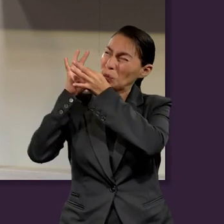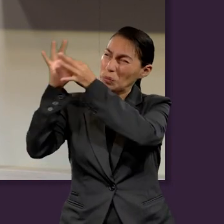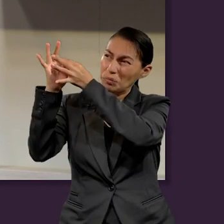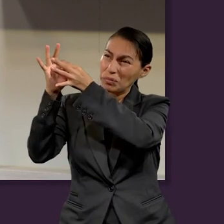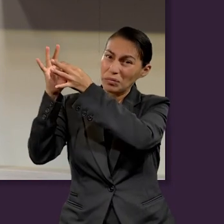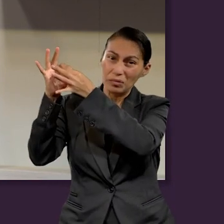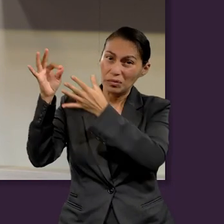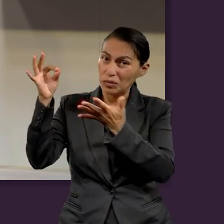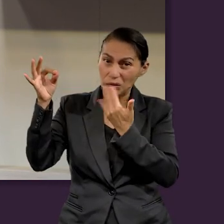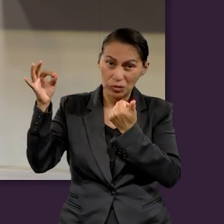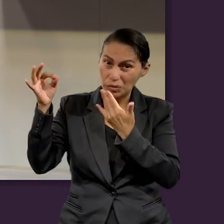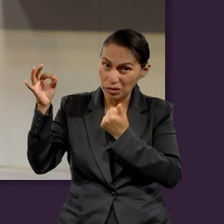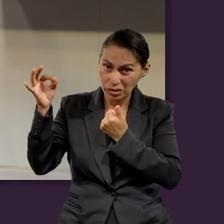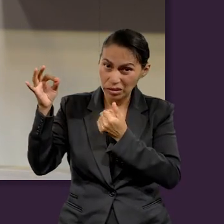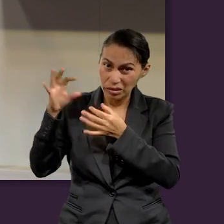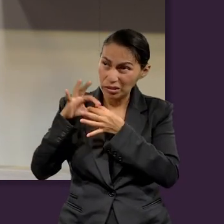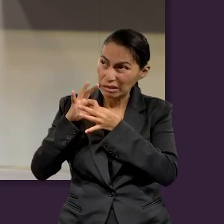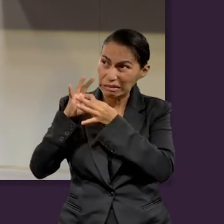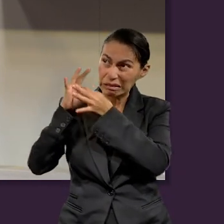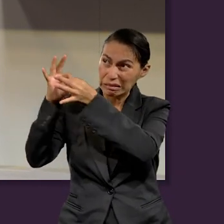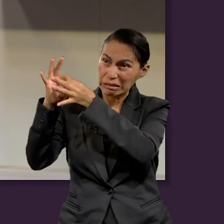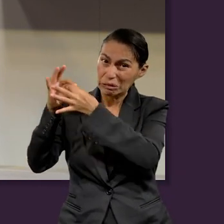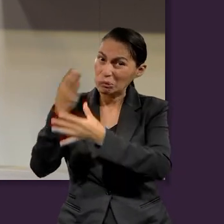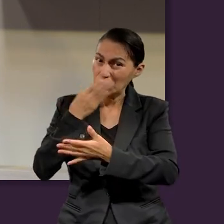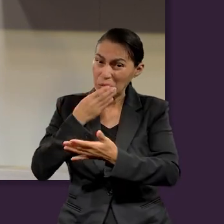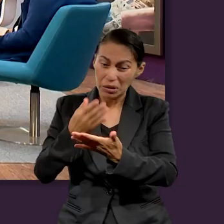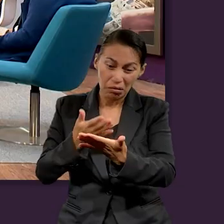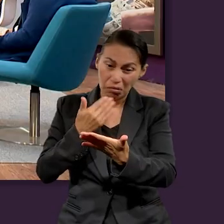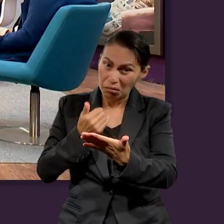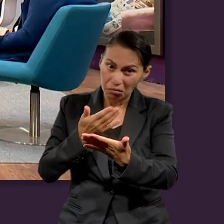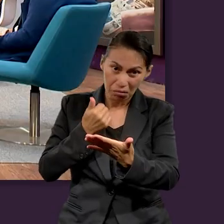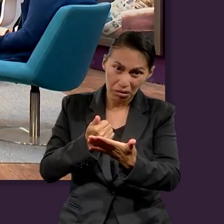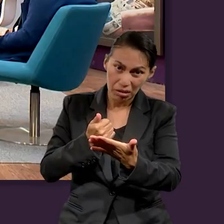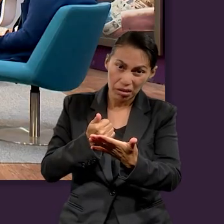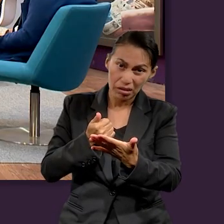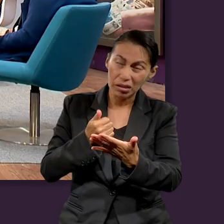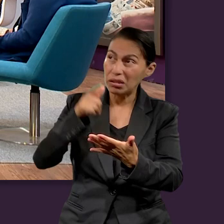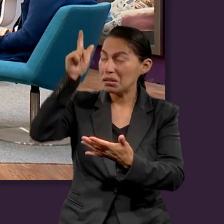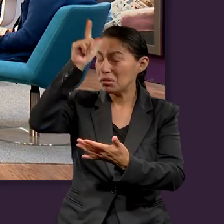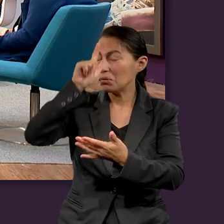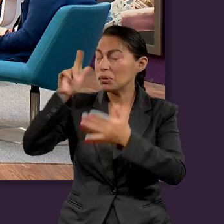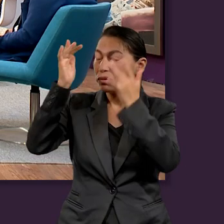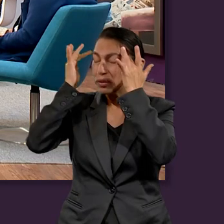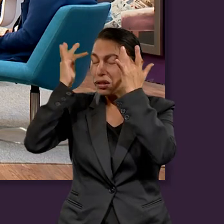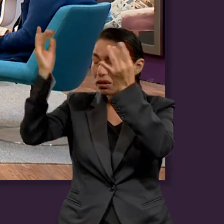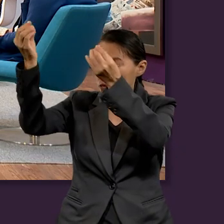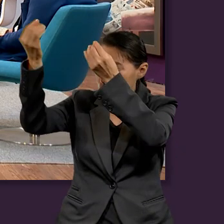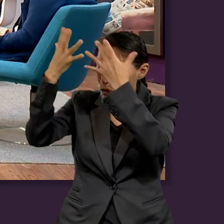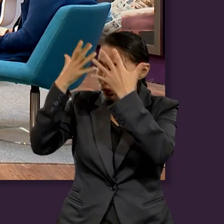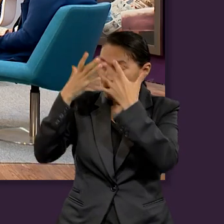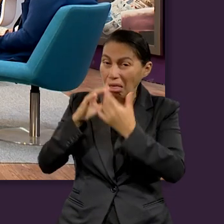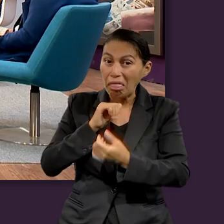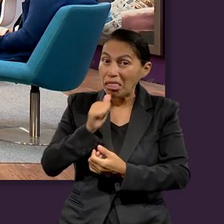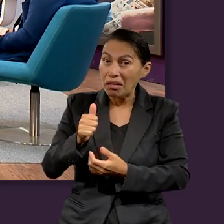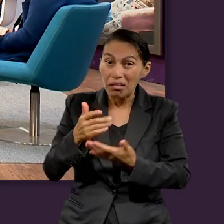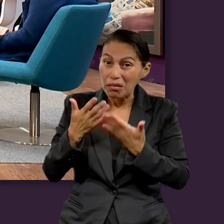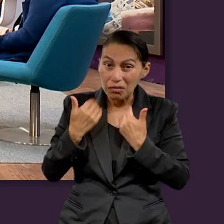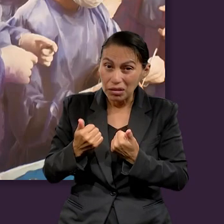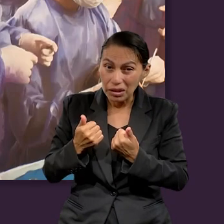está anclada en la palabra de Dios y en la dirección del Espíritu Santo en nuestra vida,